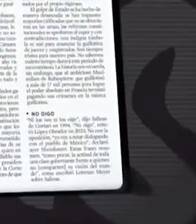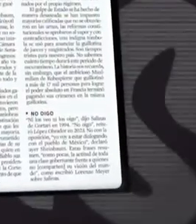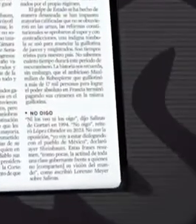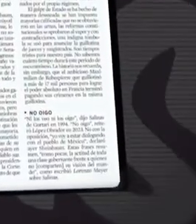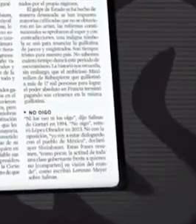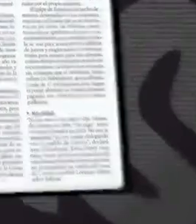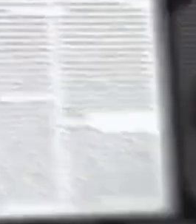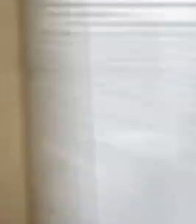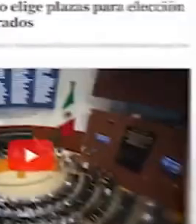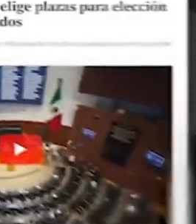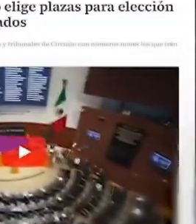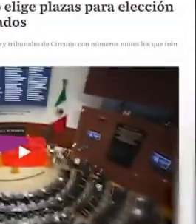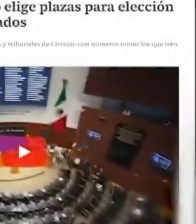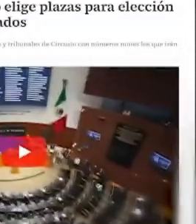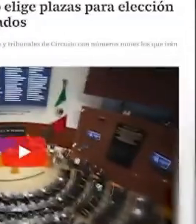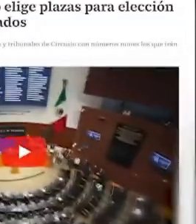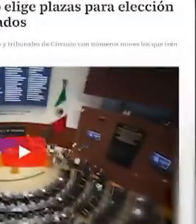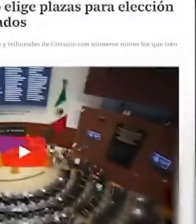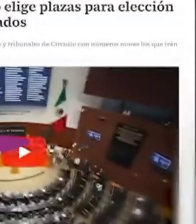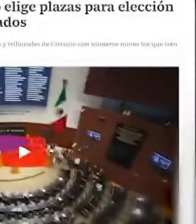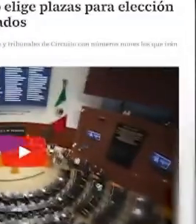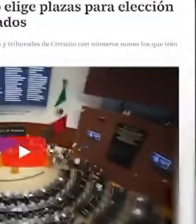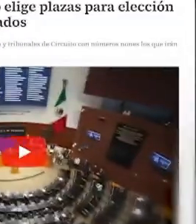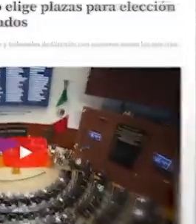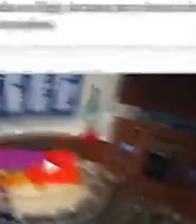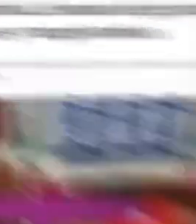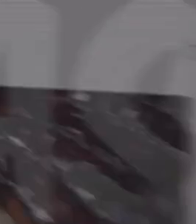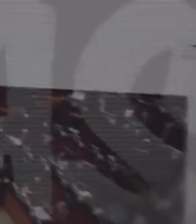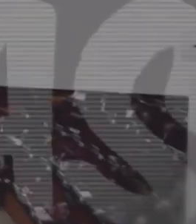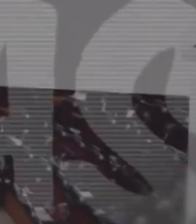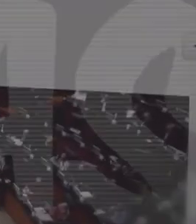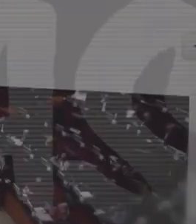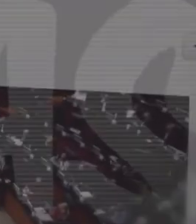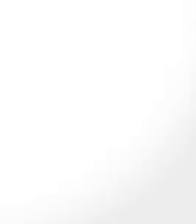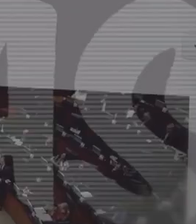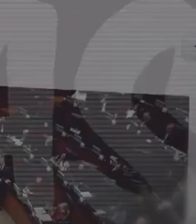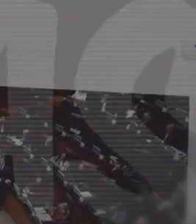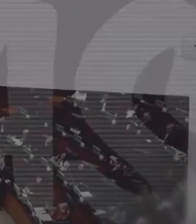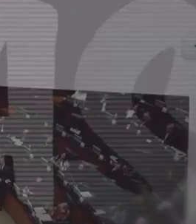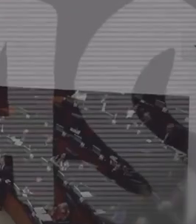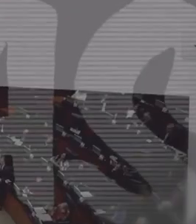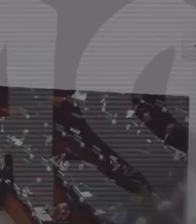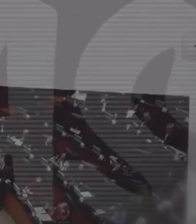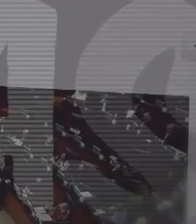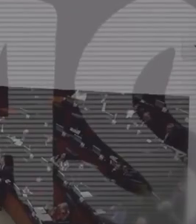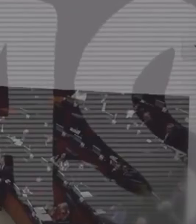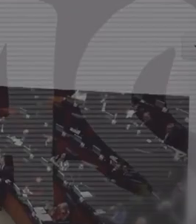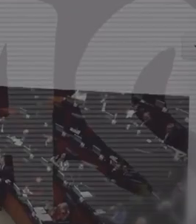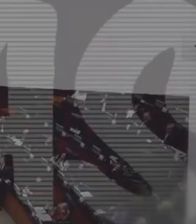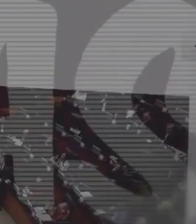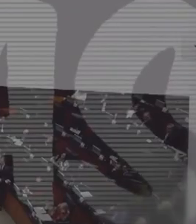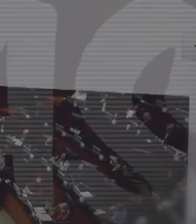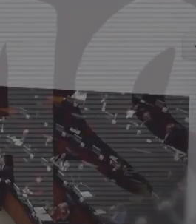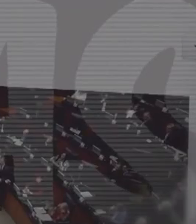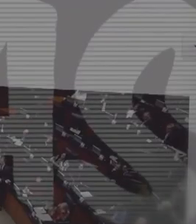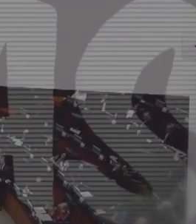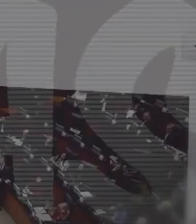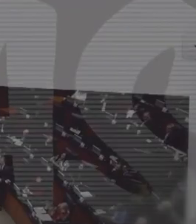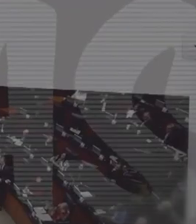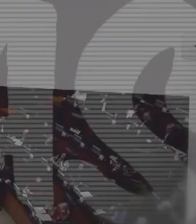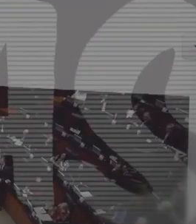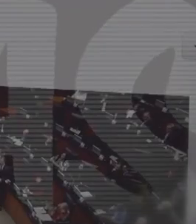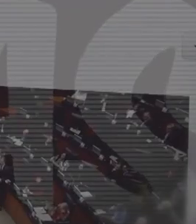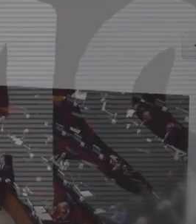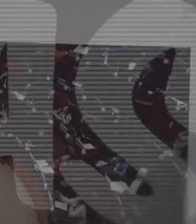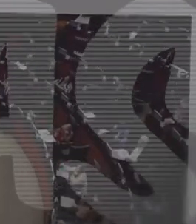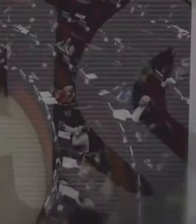ministros del Poder Judicial. ¡Mentira! A través del proceso de insaculación realizado en el Senado el 12 de octubre,